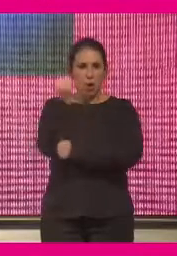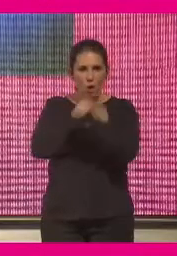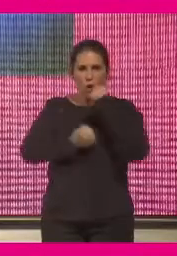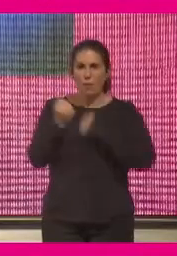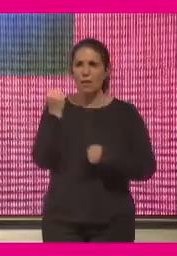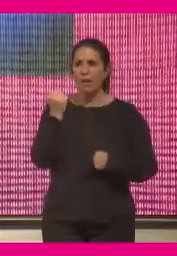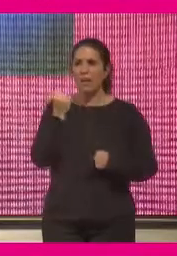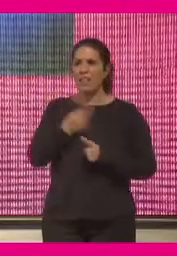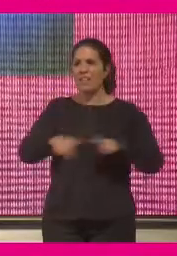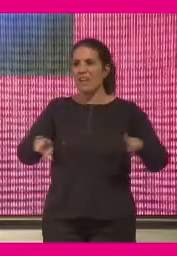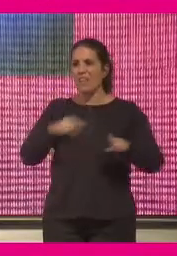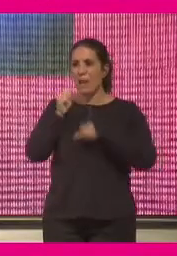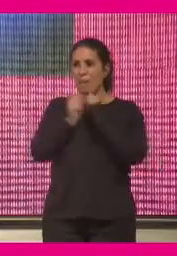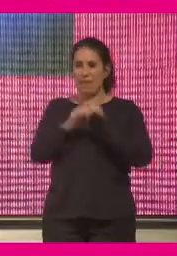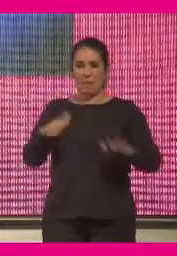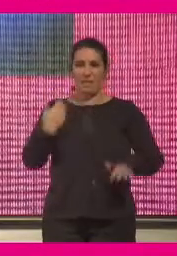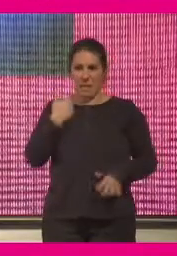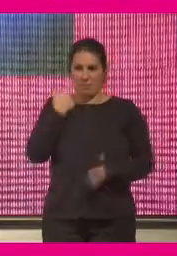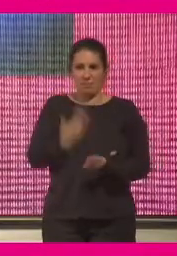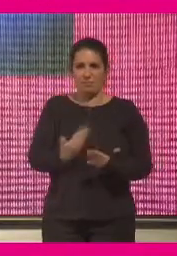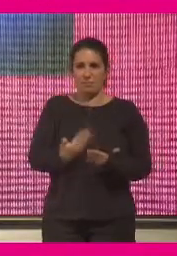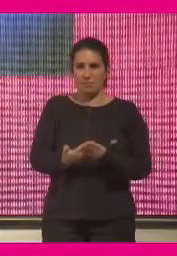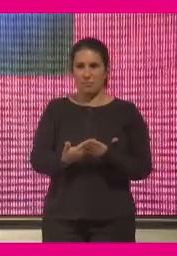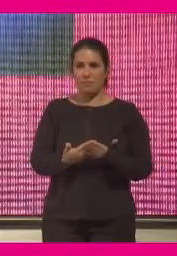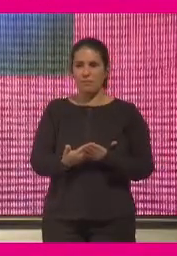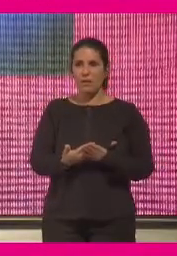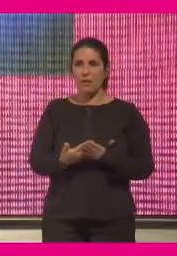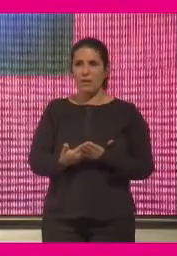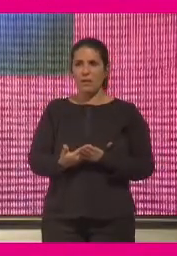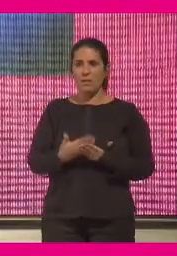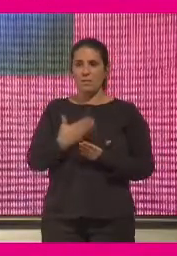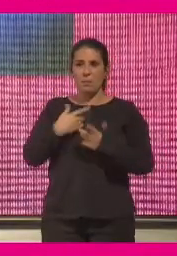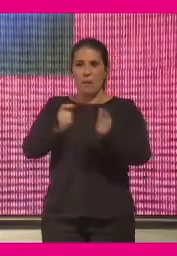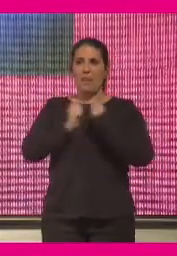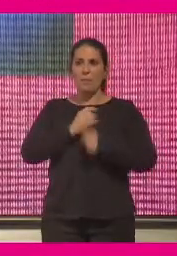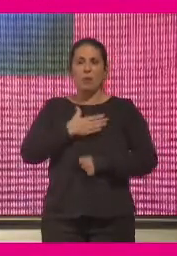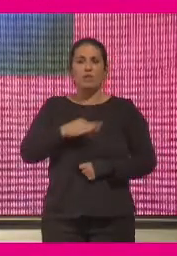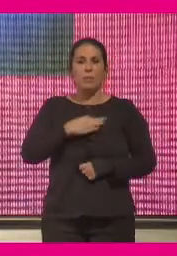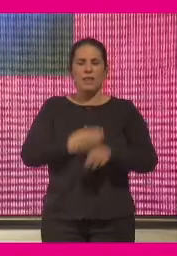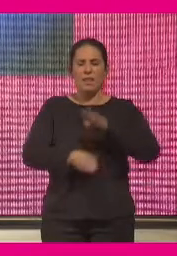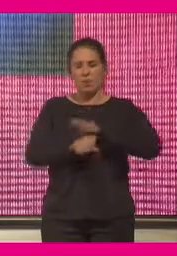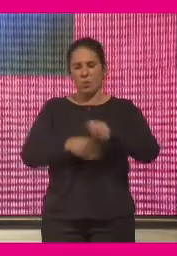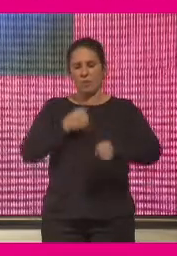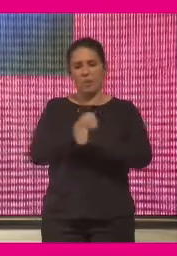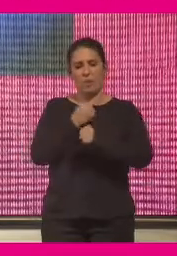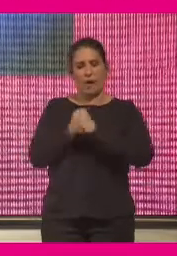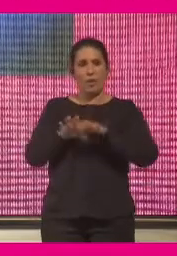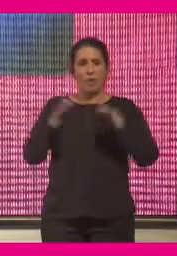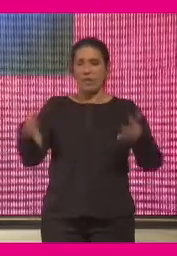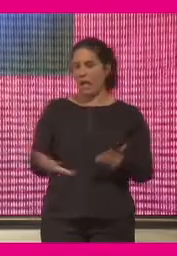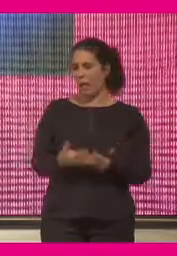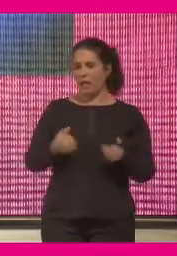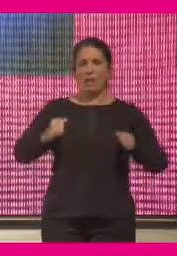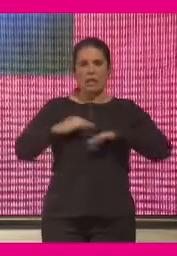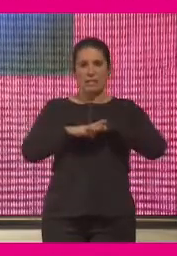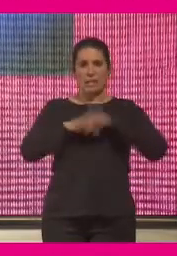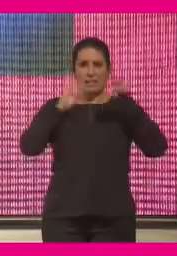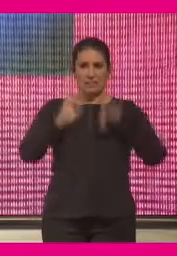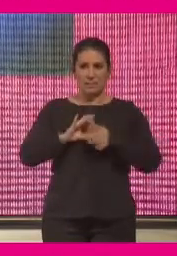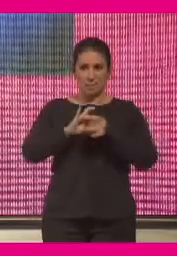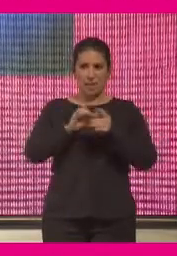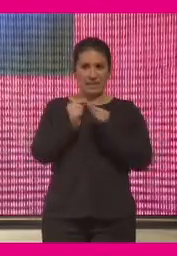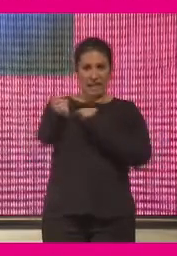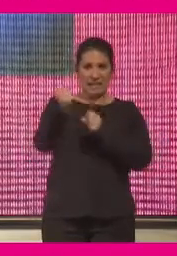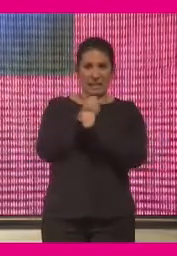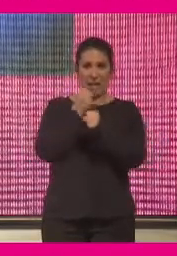diferencia durante la pandemia, lo hemos visto, la diferencia entre poder seguir trabajando o no ha sido una conexión de internet y capacidades para el teletrabajo,